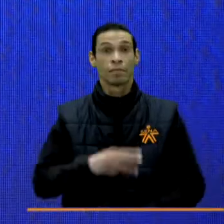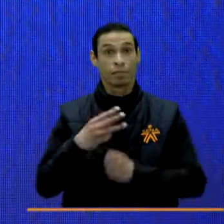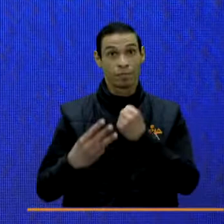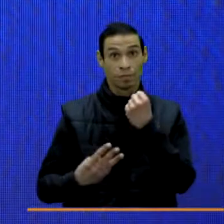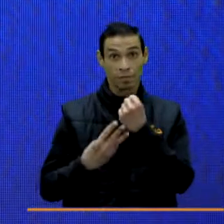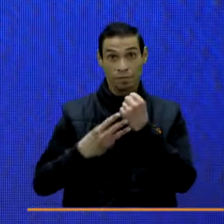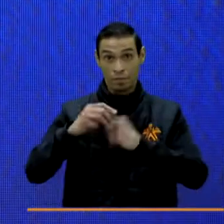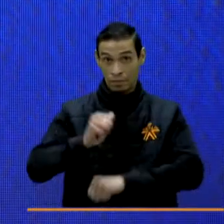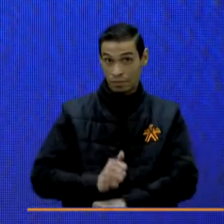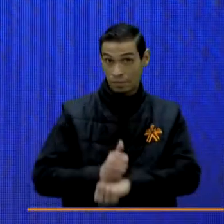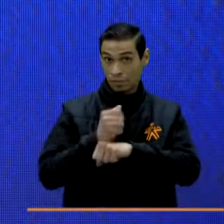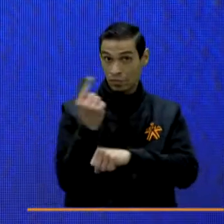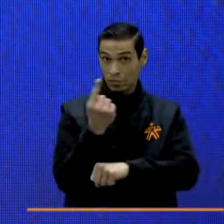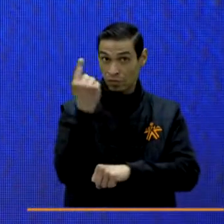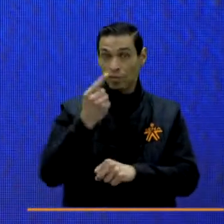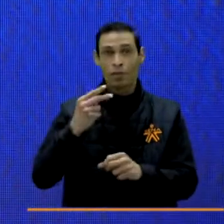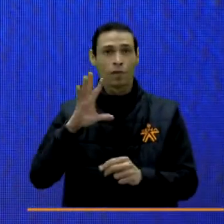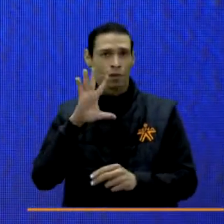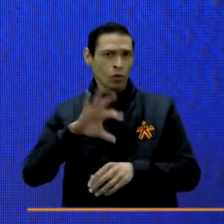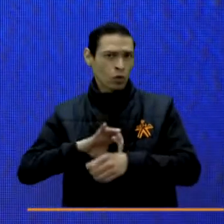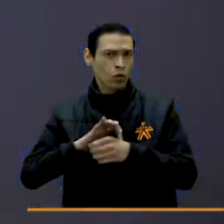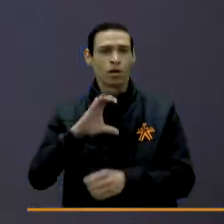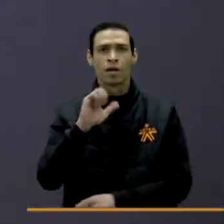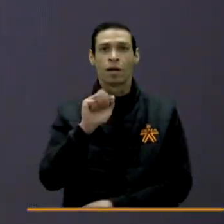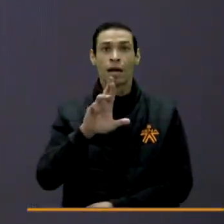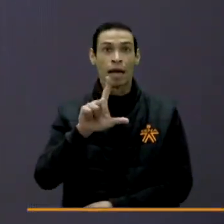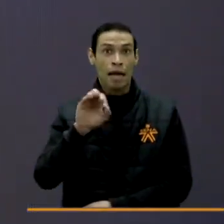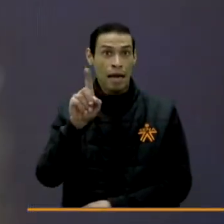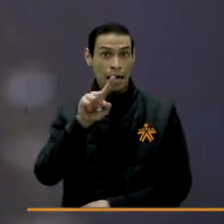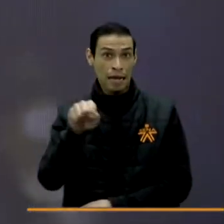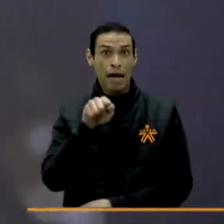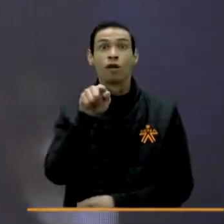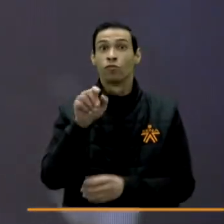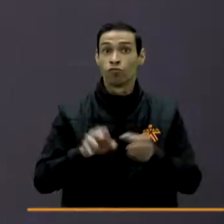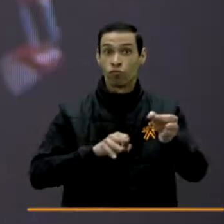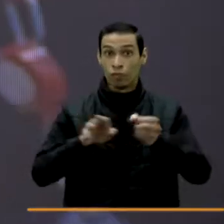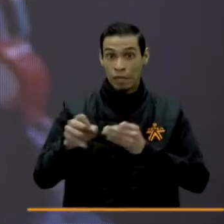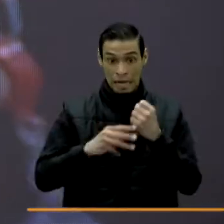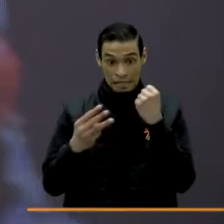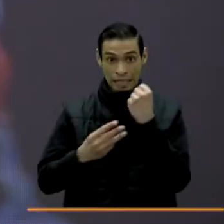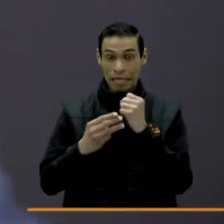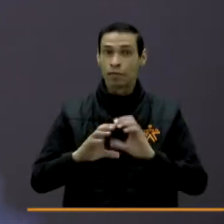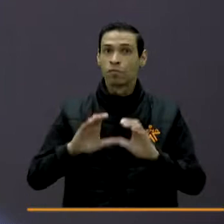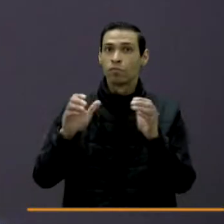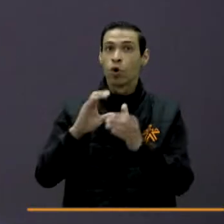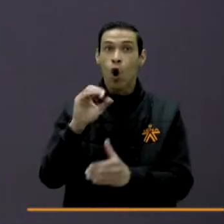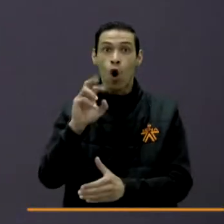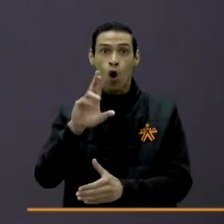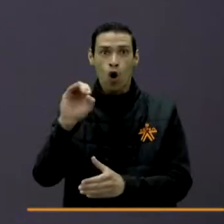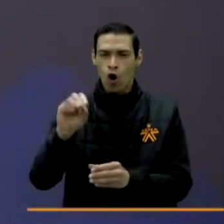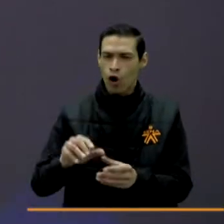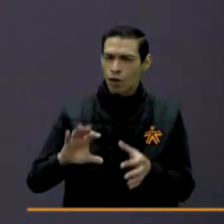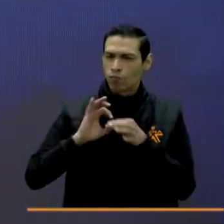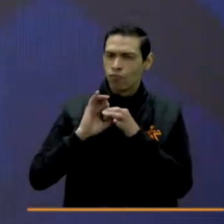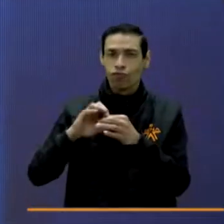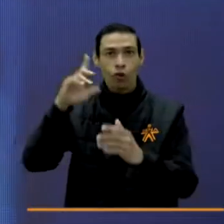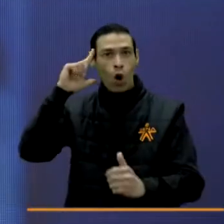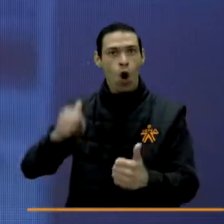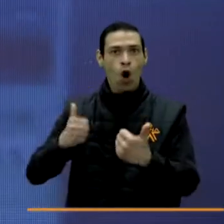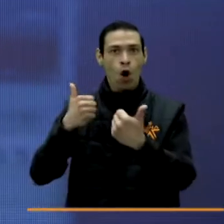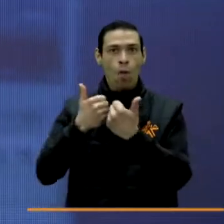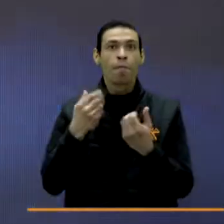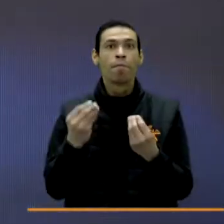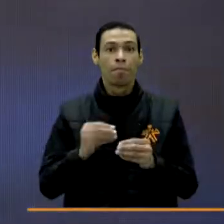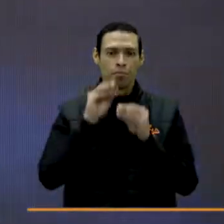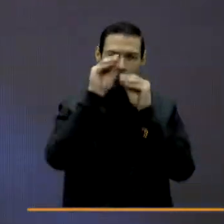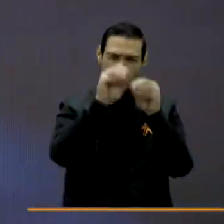El director general del SENA, Carlos Mario Estrada Molina nos cuenta que el SENA y Grupo Corona firmaron un convenio para capacitar a más de